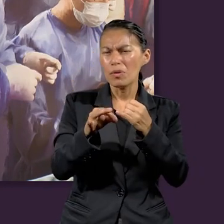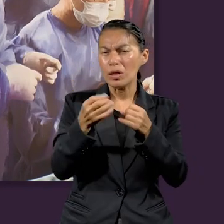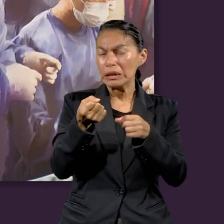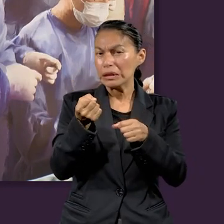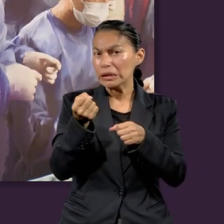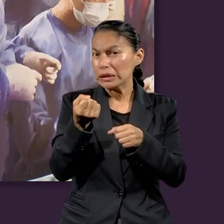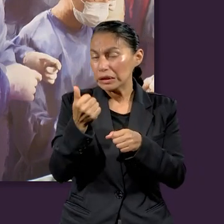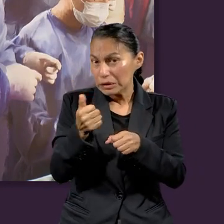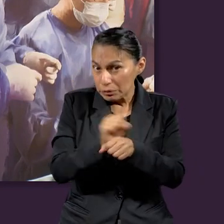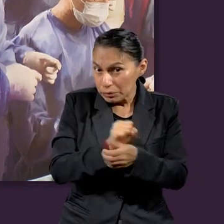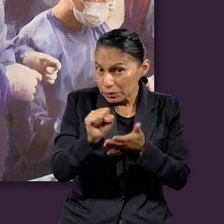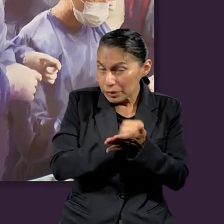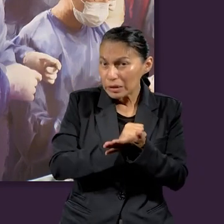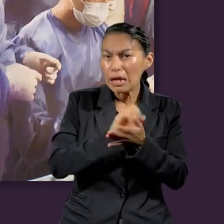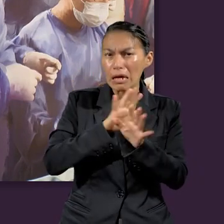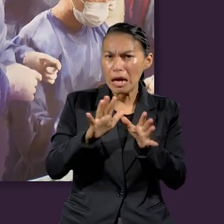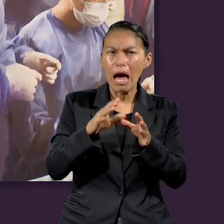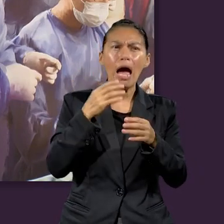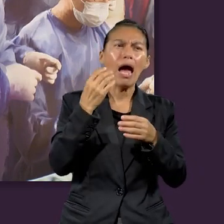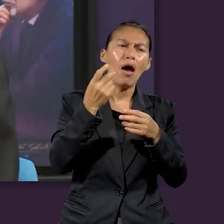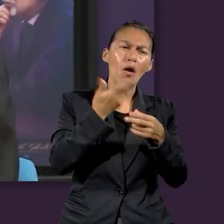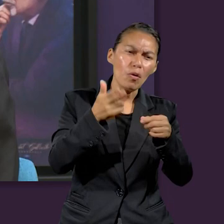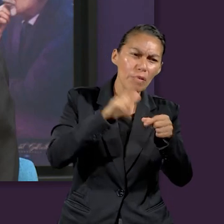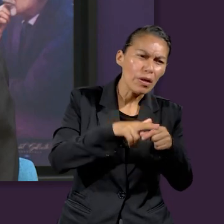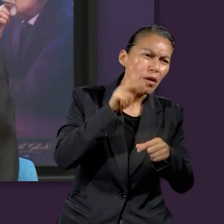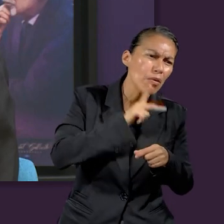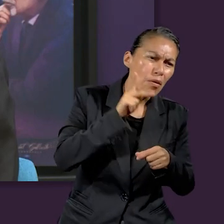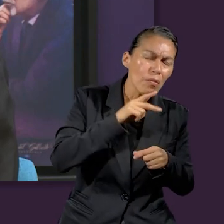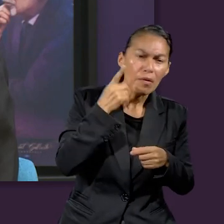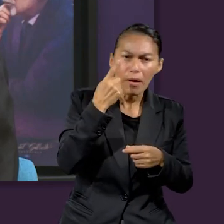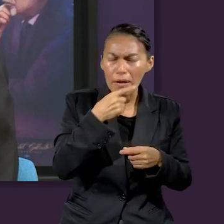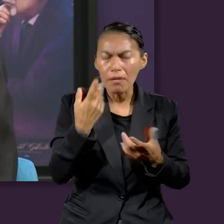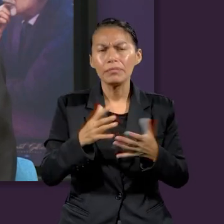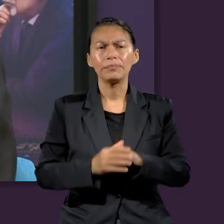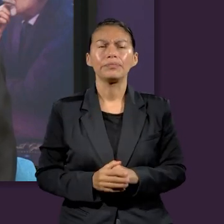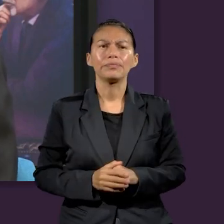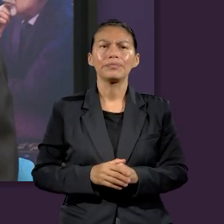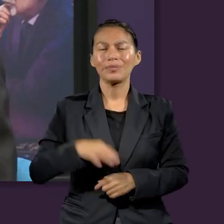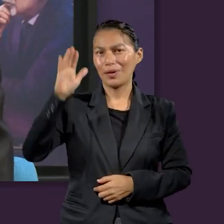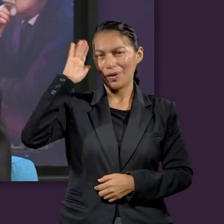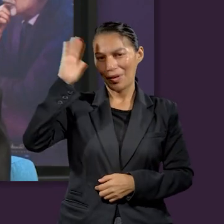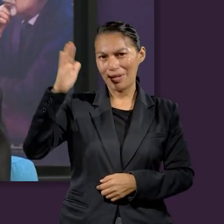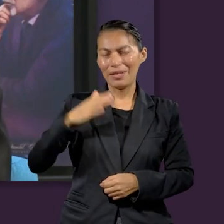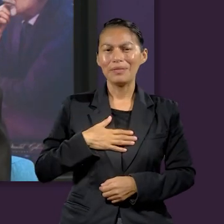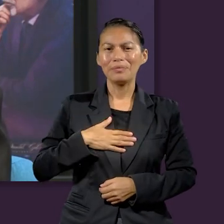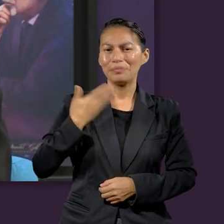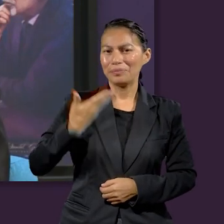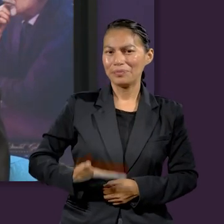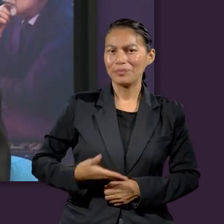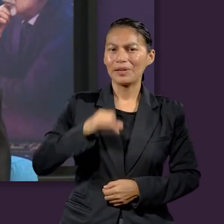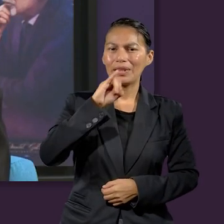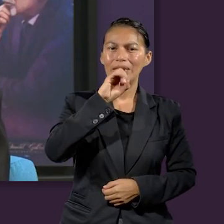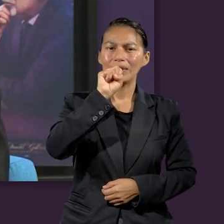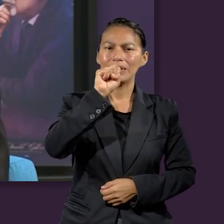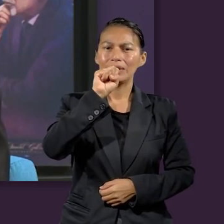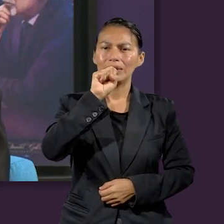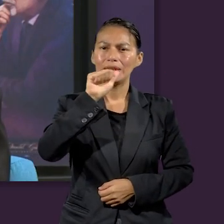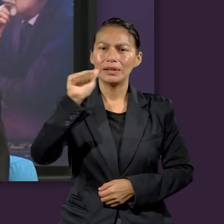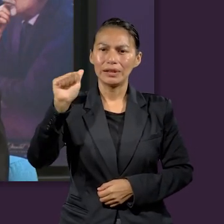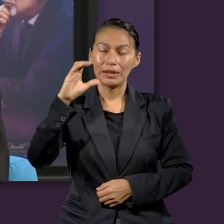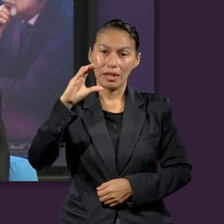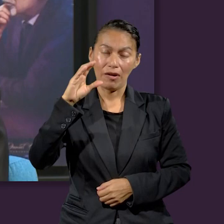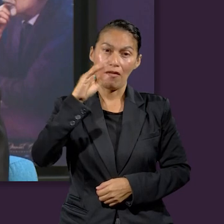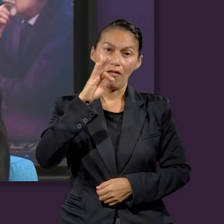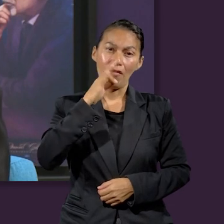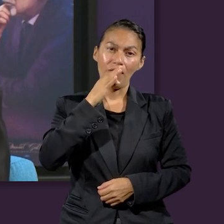pasantía y soy del Estado de Guerrero. Bienvenida, caballero. Hola, soy Isaac Flores, soy del Estado de Morelos